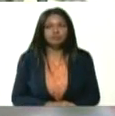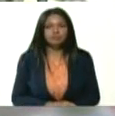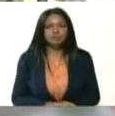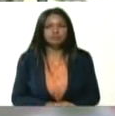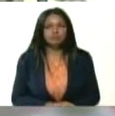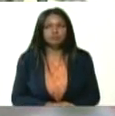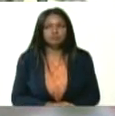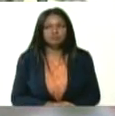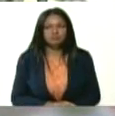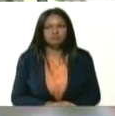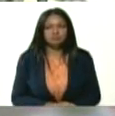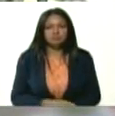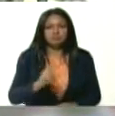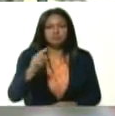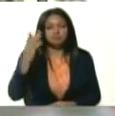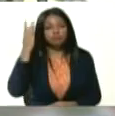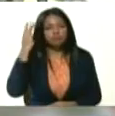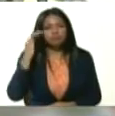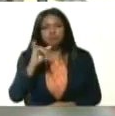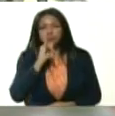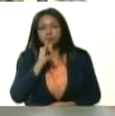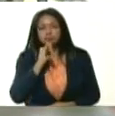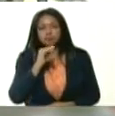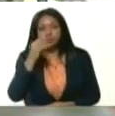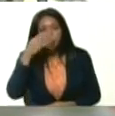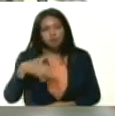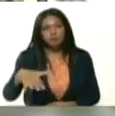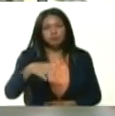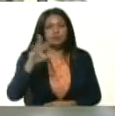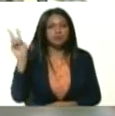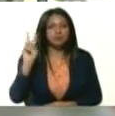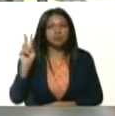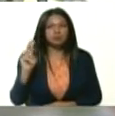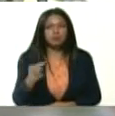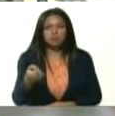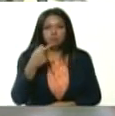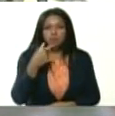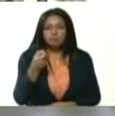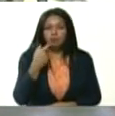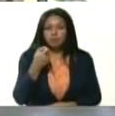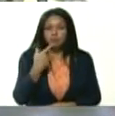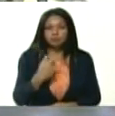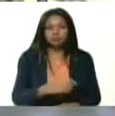Y debemos tener muy bien informado al pueblo de Venezuela de los tratamientos.